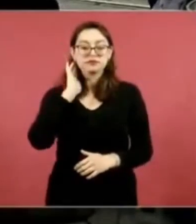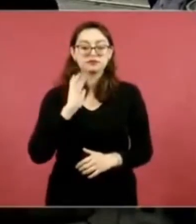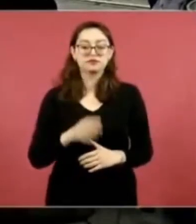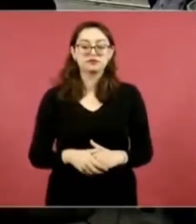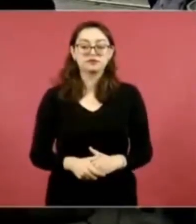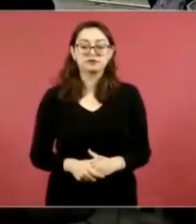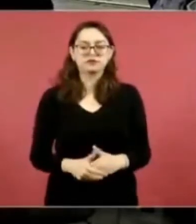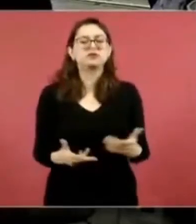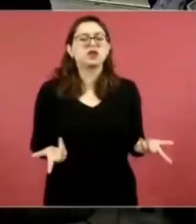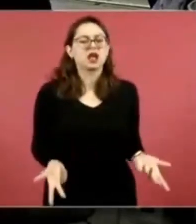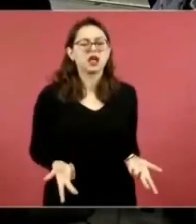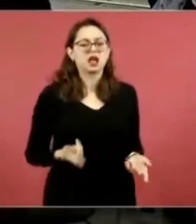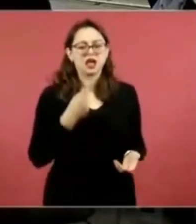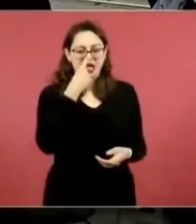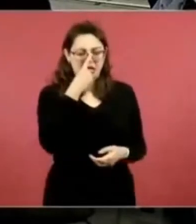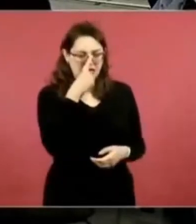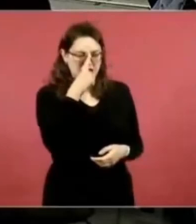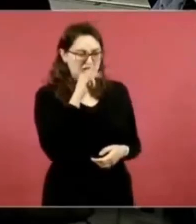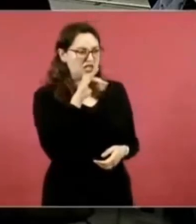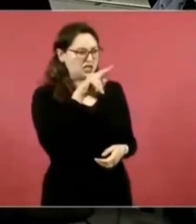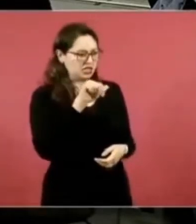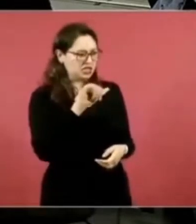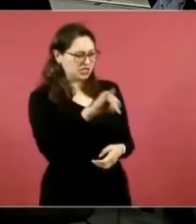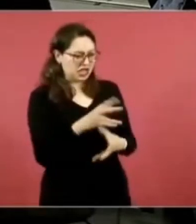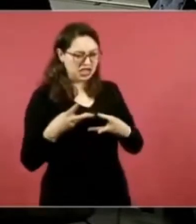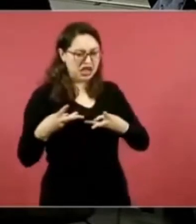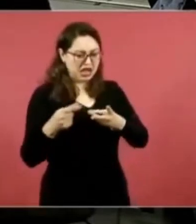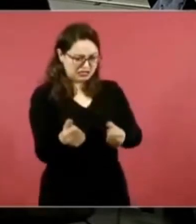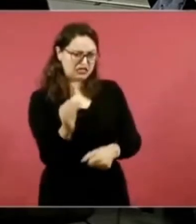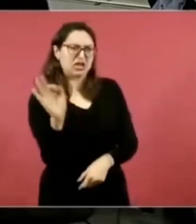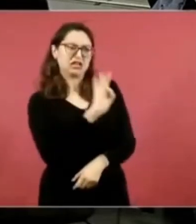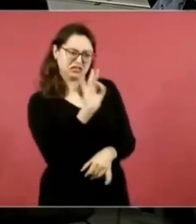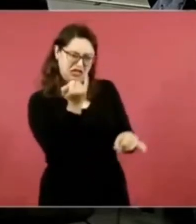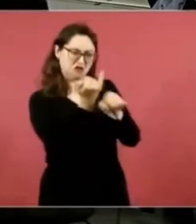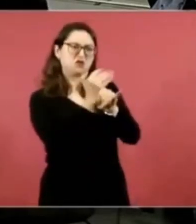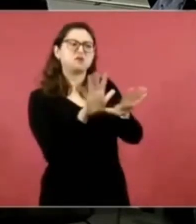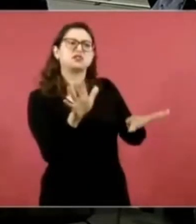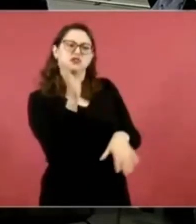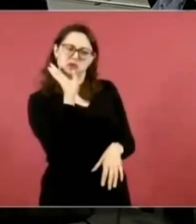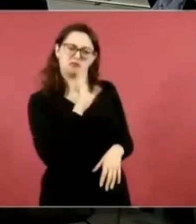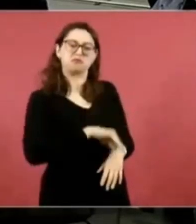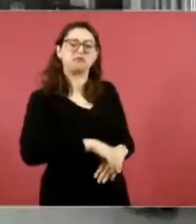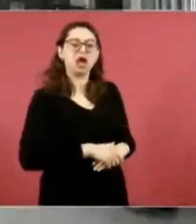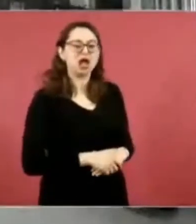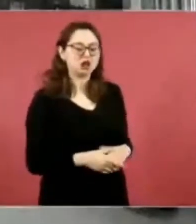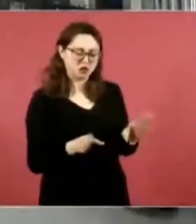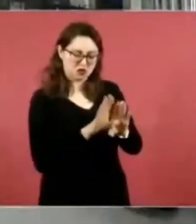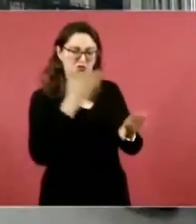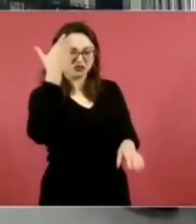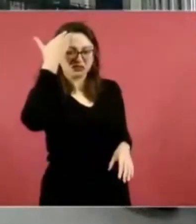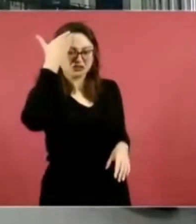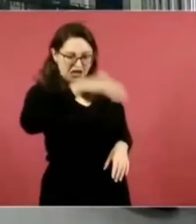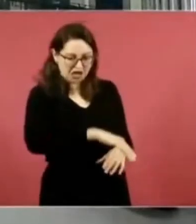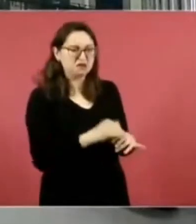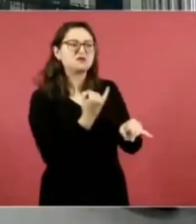de los gastos superfluos del INAI? ¿Qué metodología usó usted para